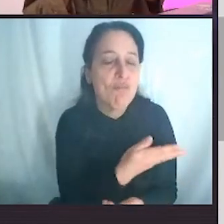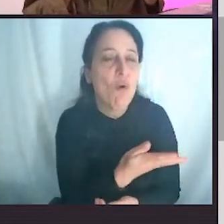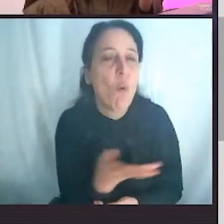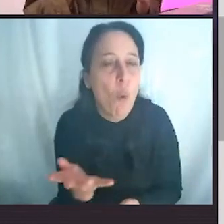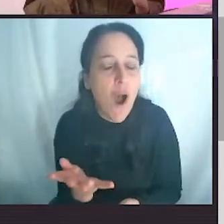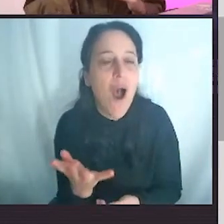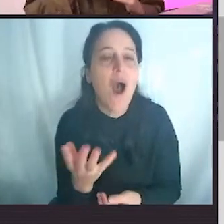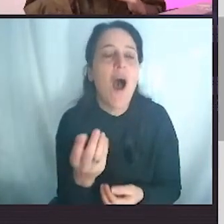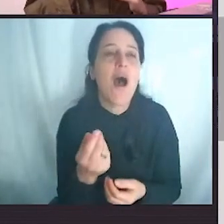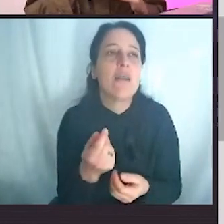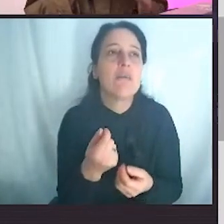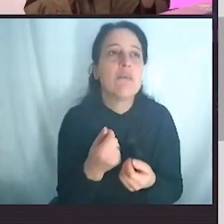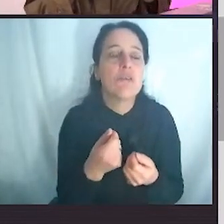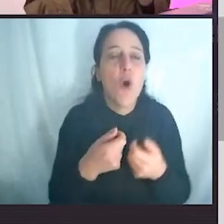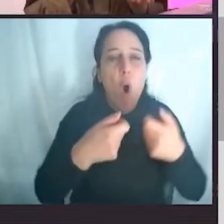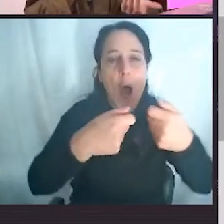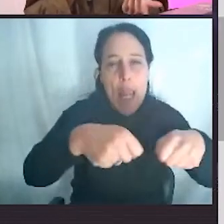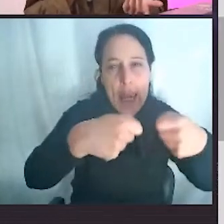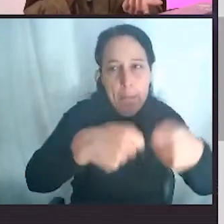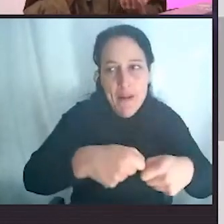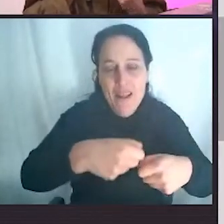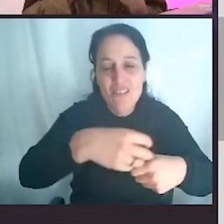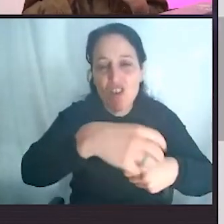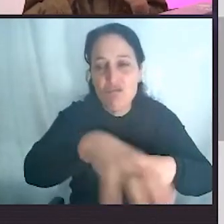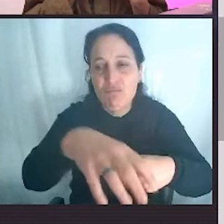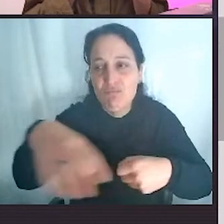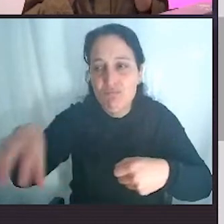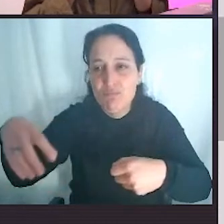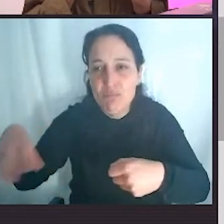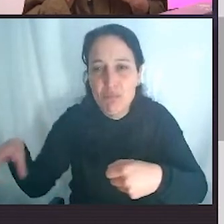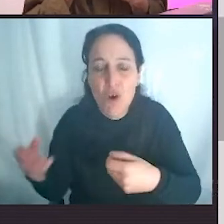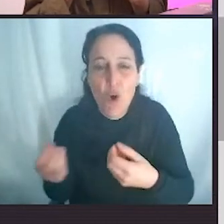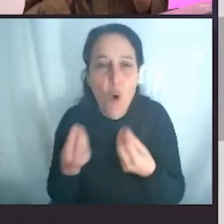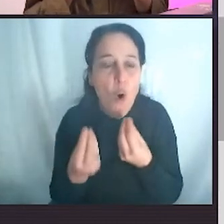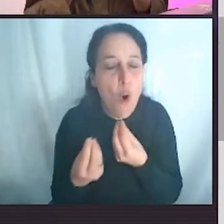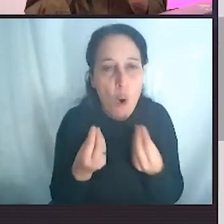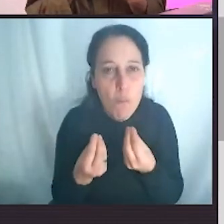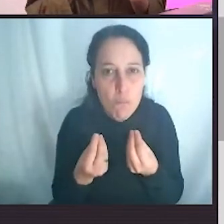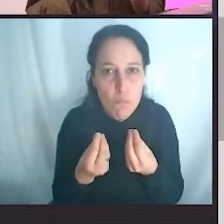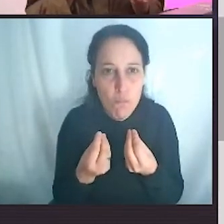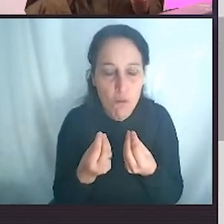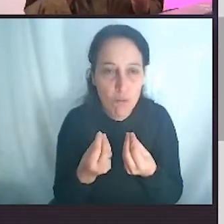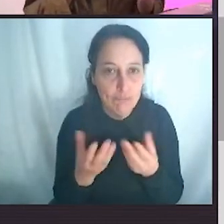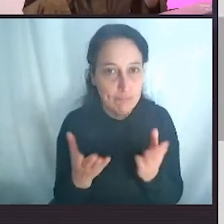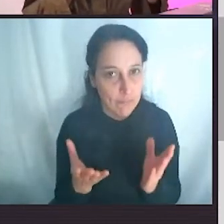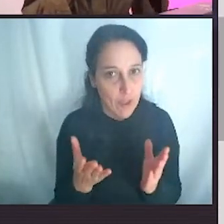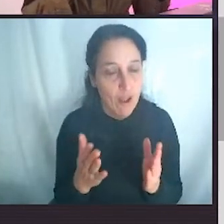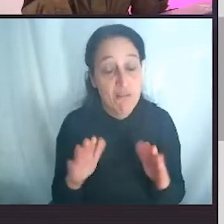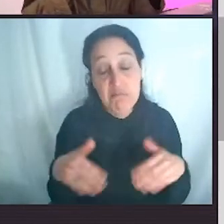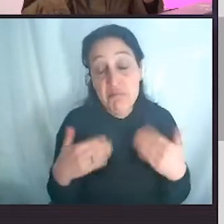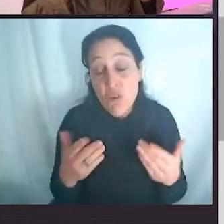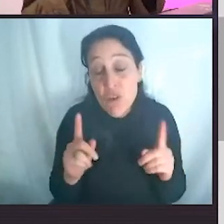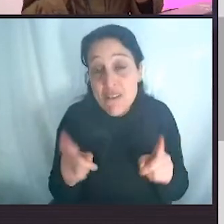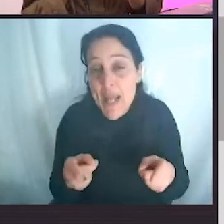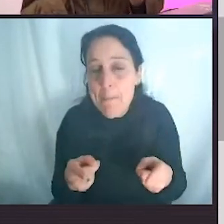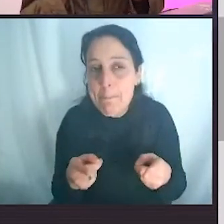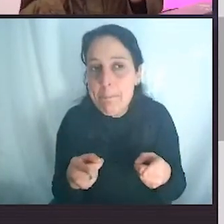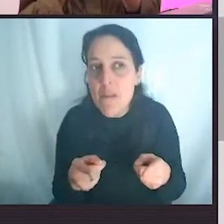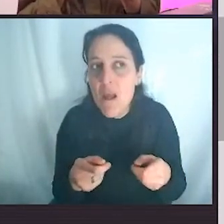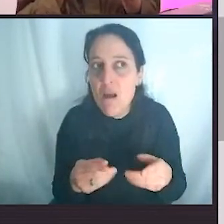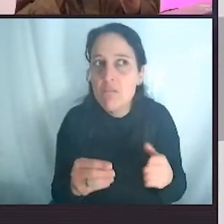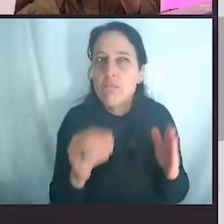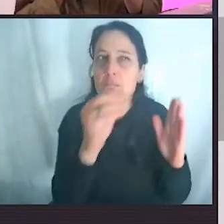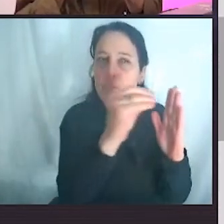el plástico que se produce y que se inyecta en el sistema. Entonces, de esta manera también estamos generando un registro donde como las interacciones van a quedando